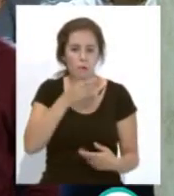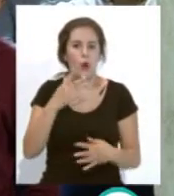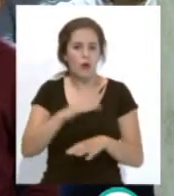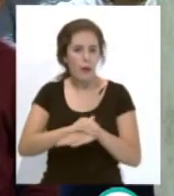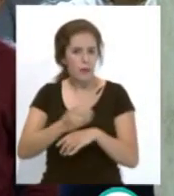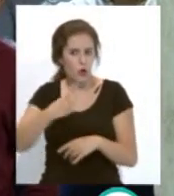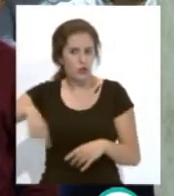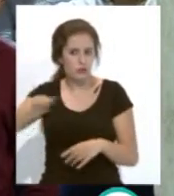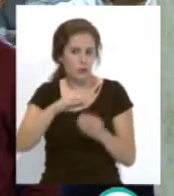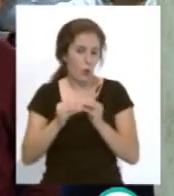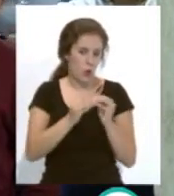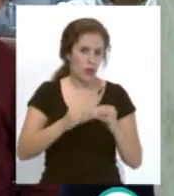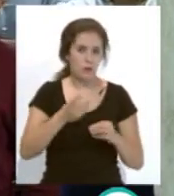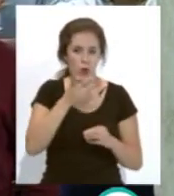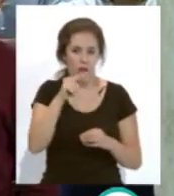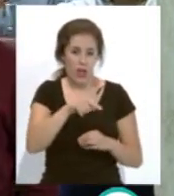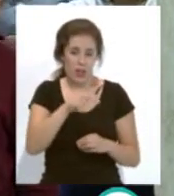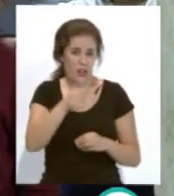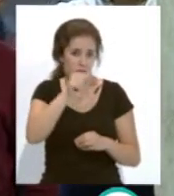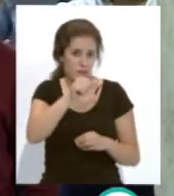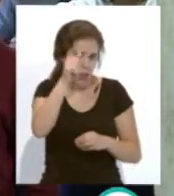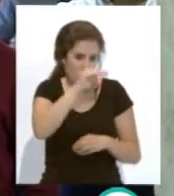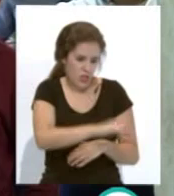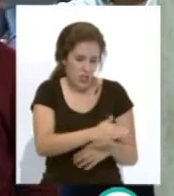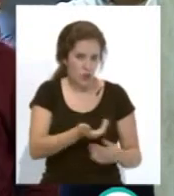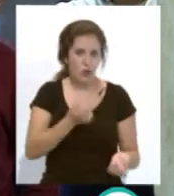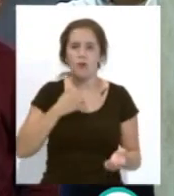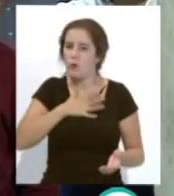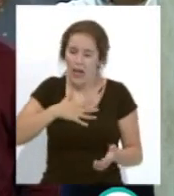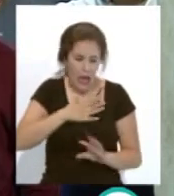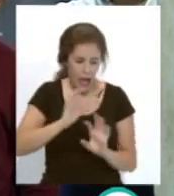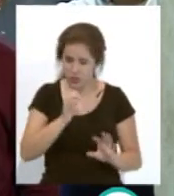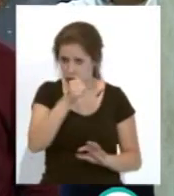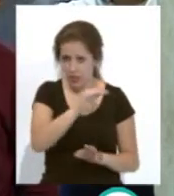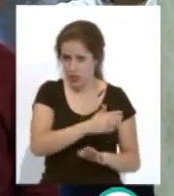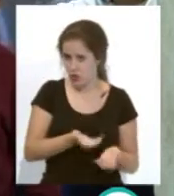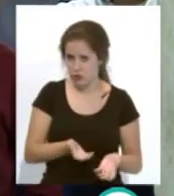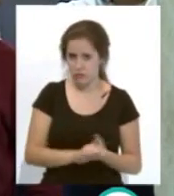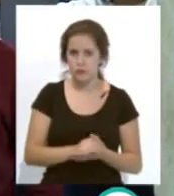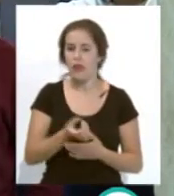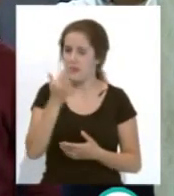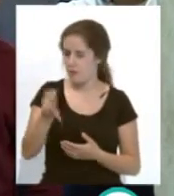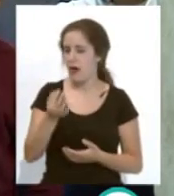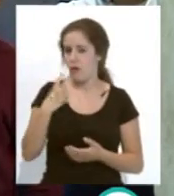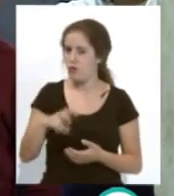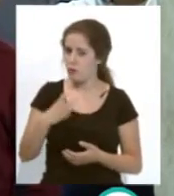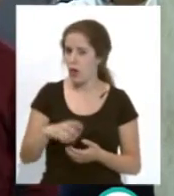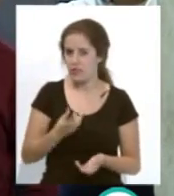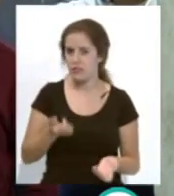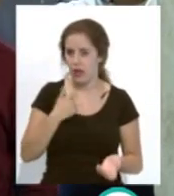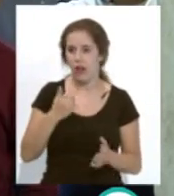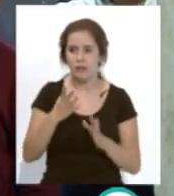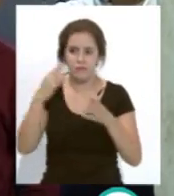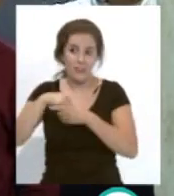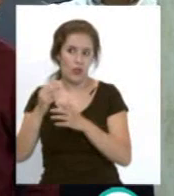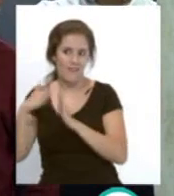que es un niño porque es un niño pero que es un encanto de niño y además como futbolista no vamos a descubrir que están en Valencia